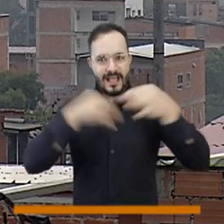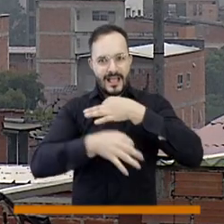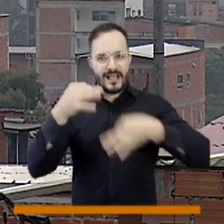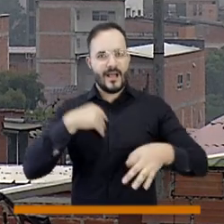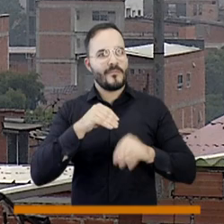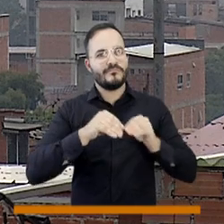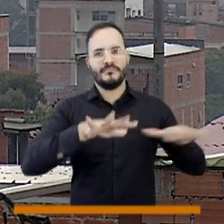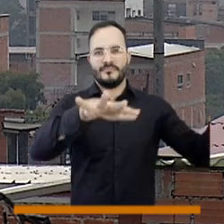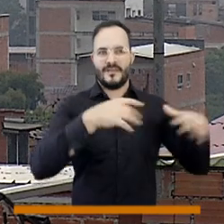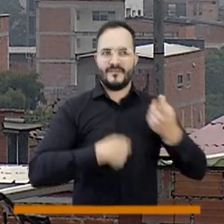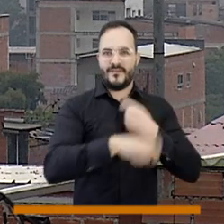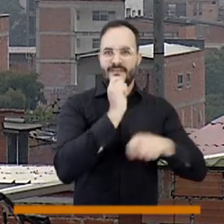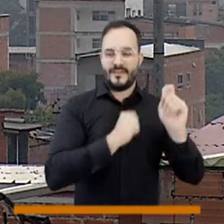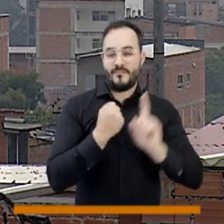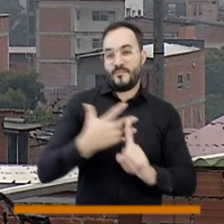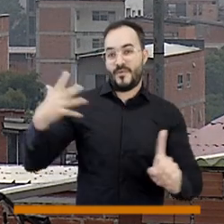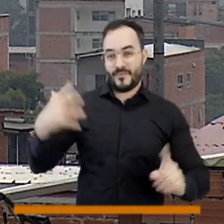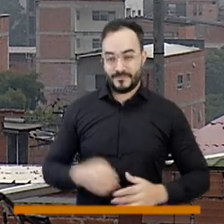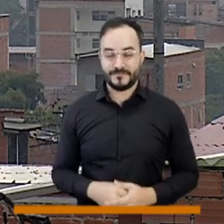a otro proveedor.